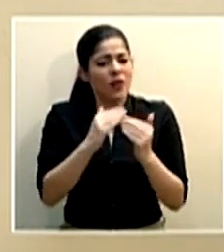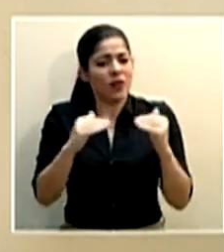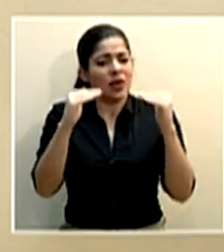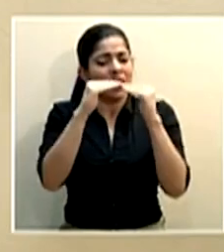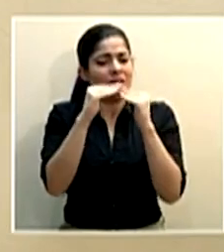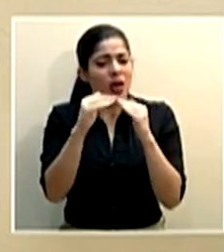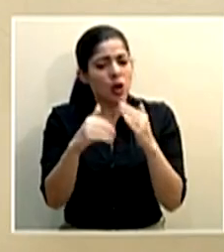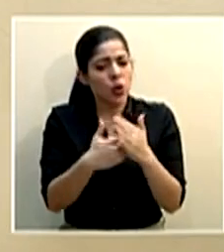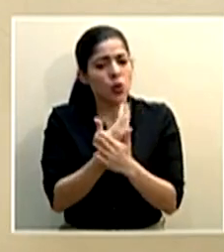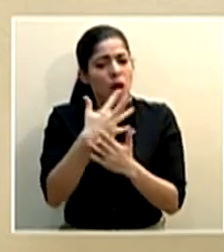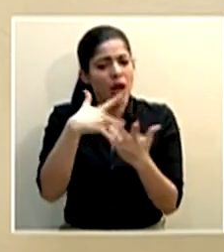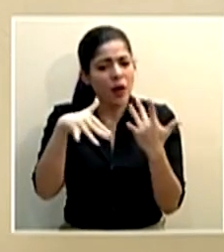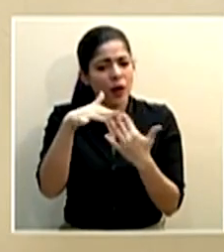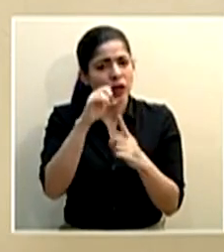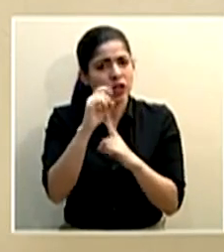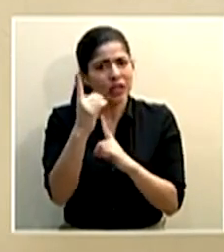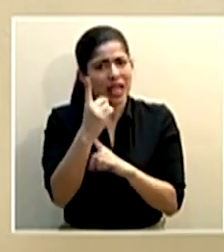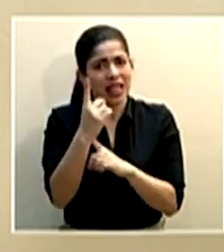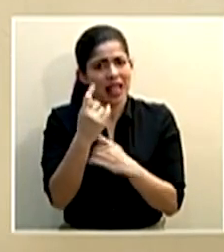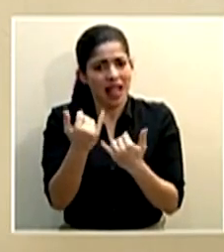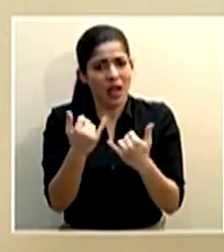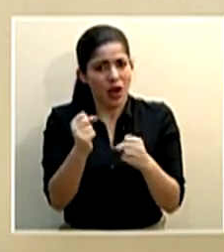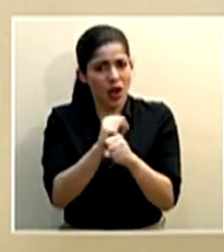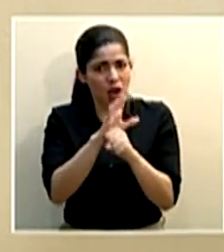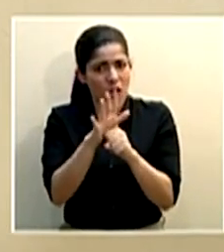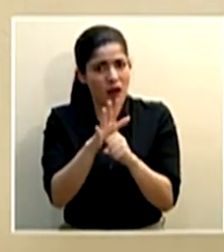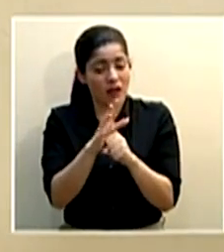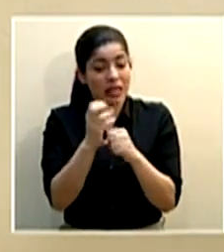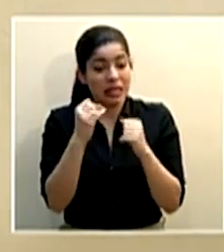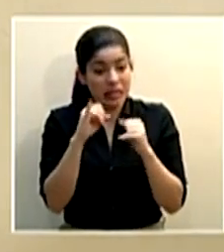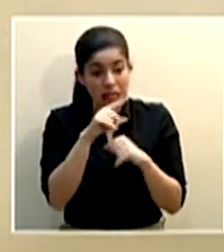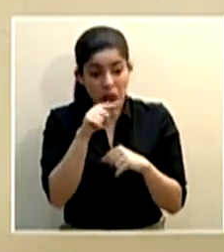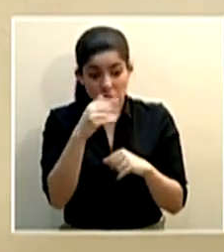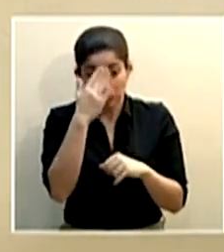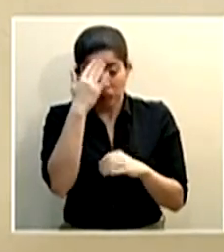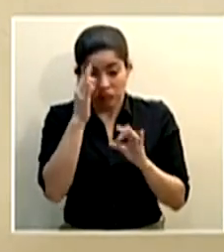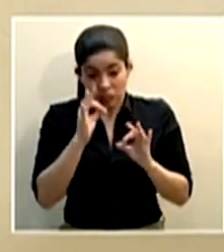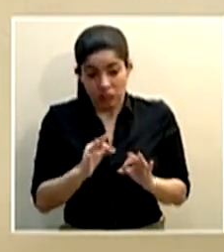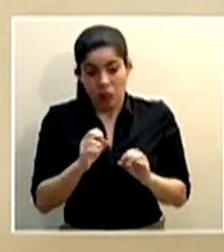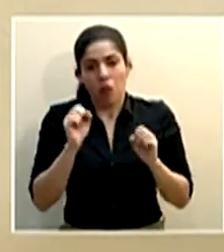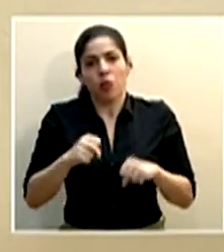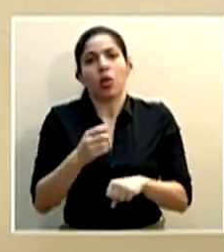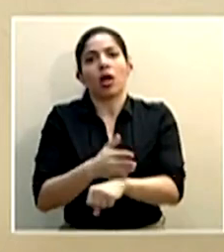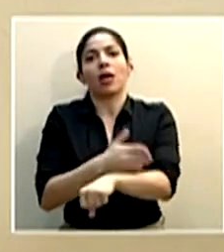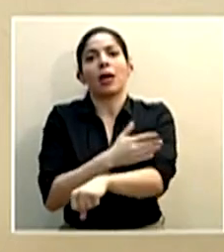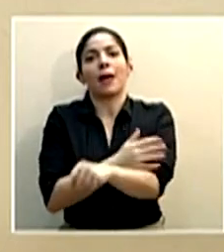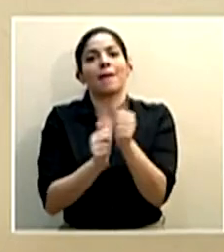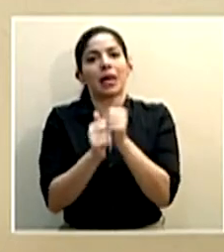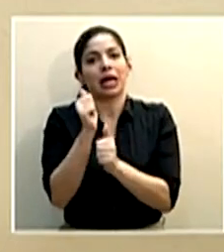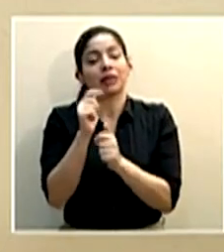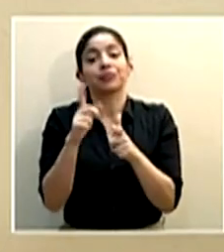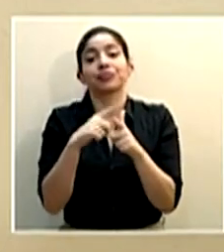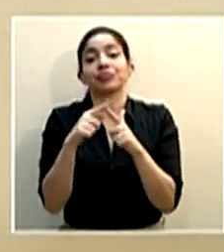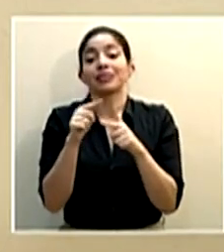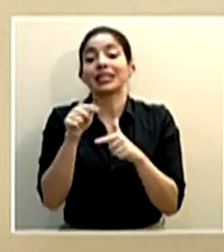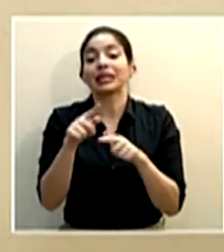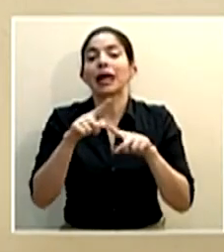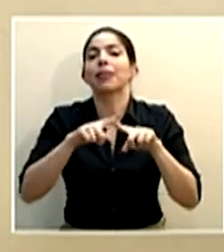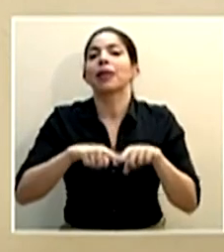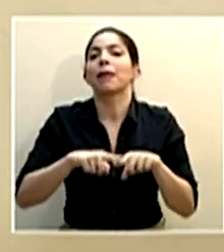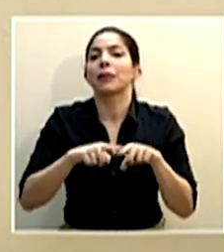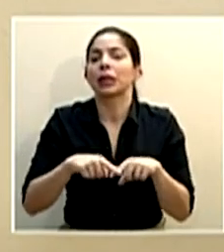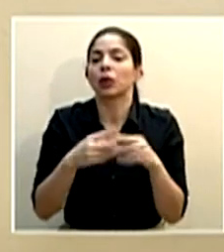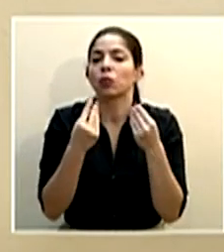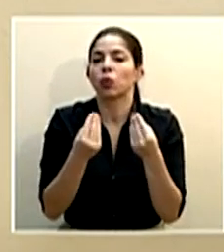nuevo nivel de sociedad en medio del COVID-19 podemos avanzar más así que esto va a depender mucho